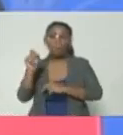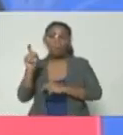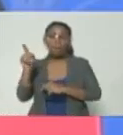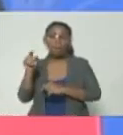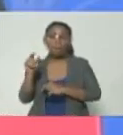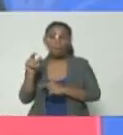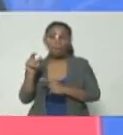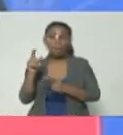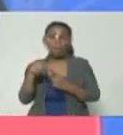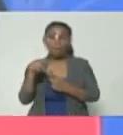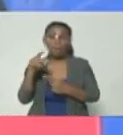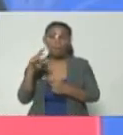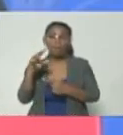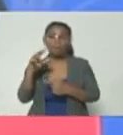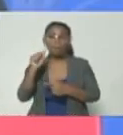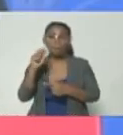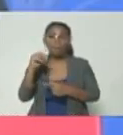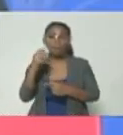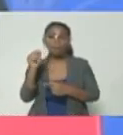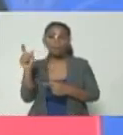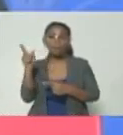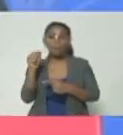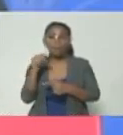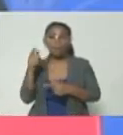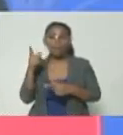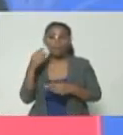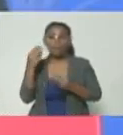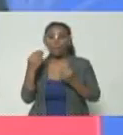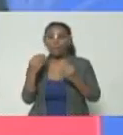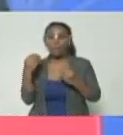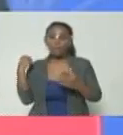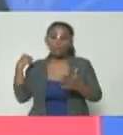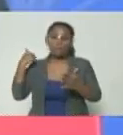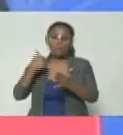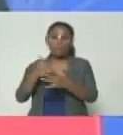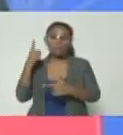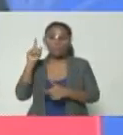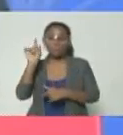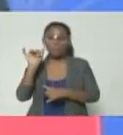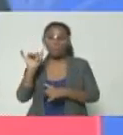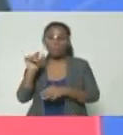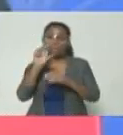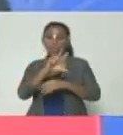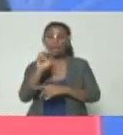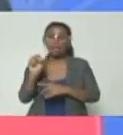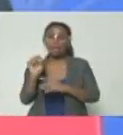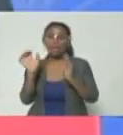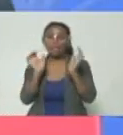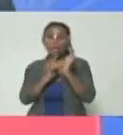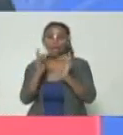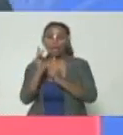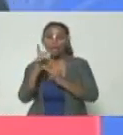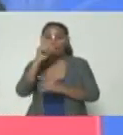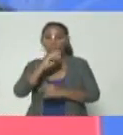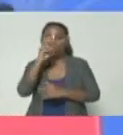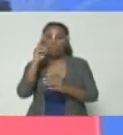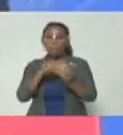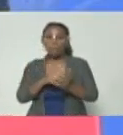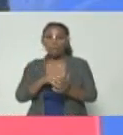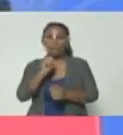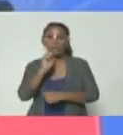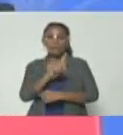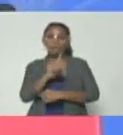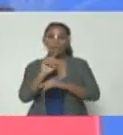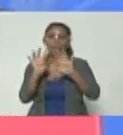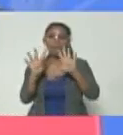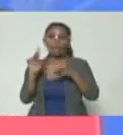Luis Somasa contra Luis Somasa hay orden de aprehensión hace mucho tiempo desde el mismo 30 de abril del año 2019